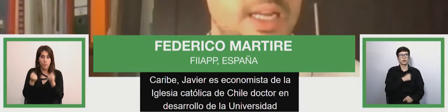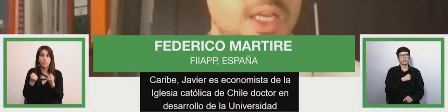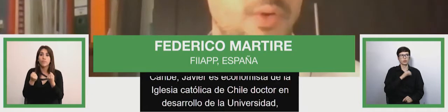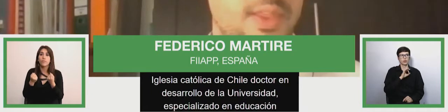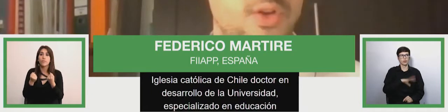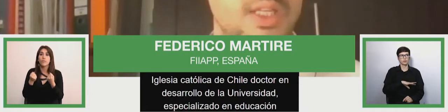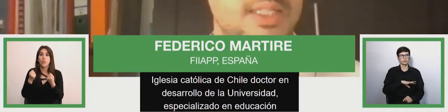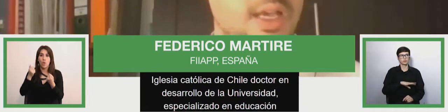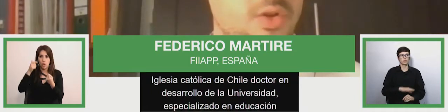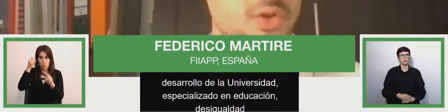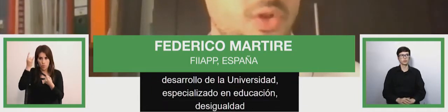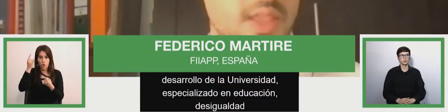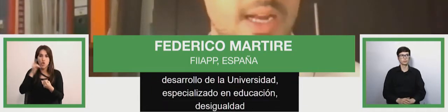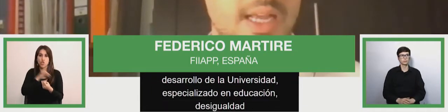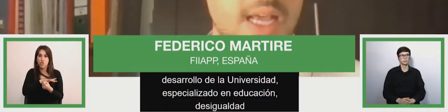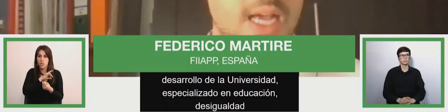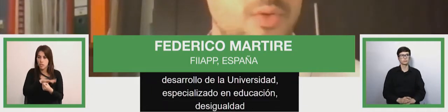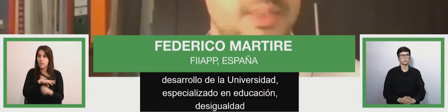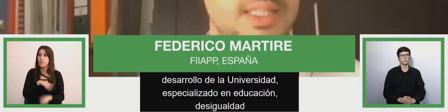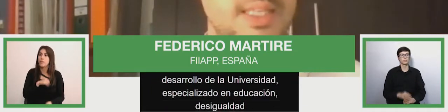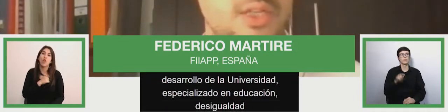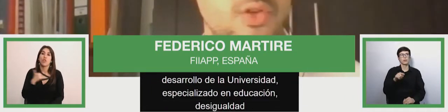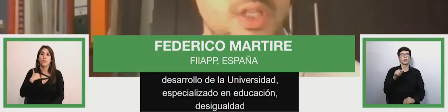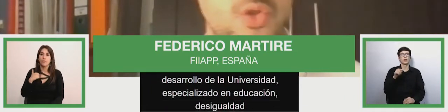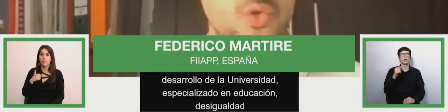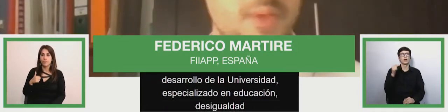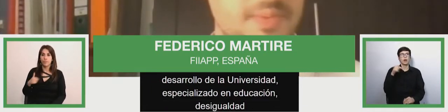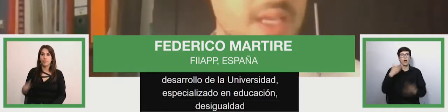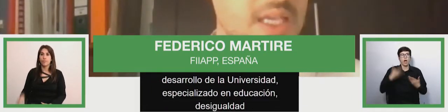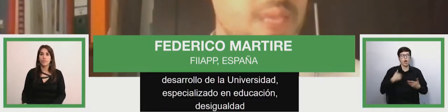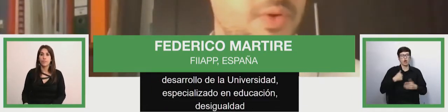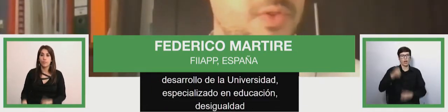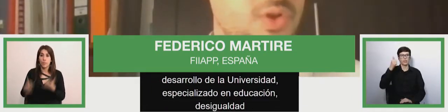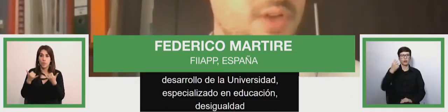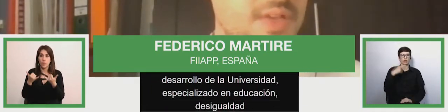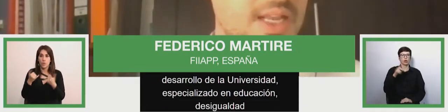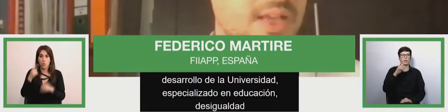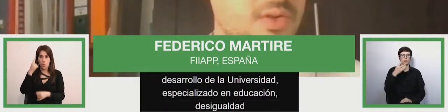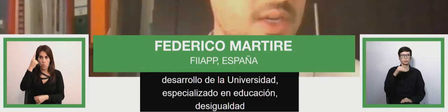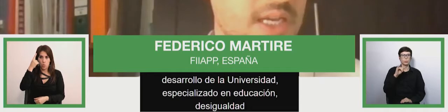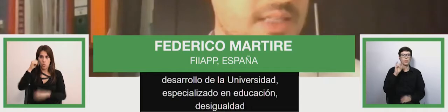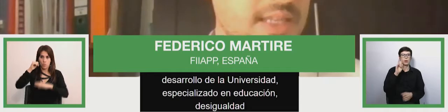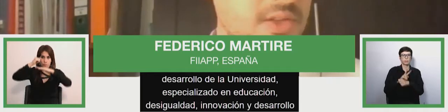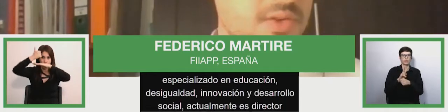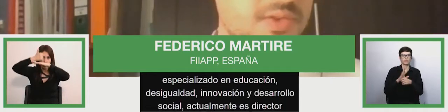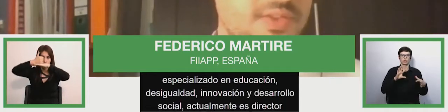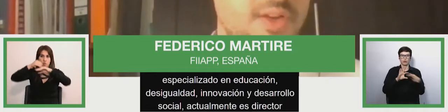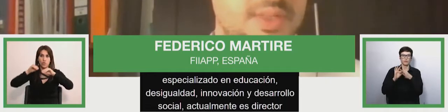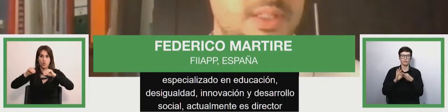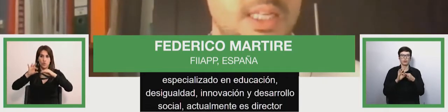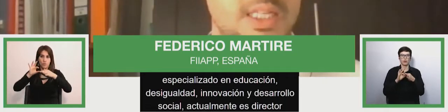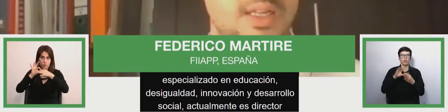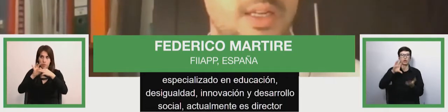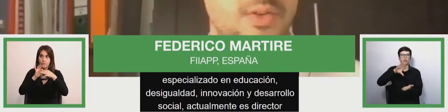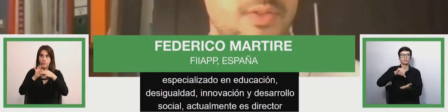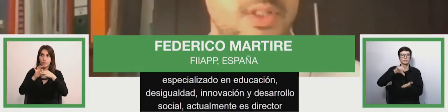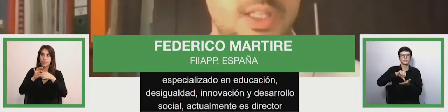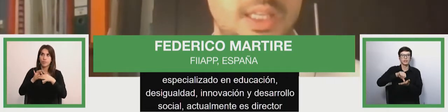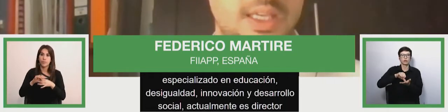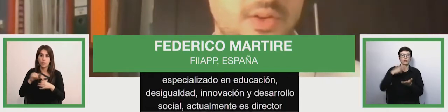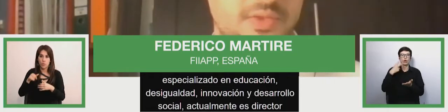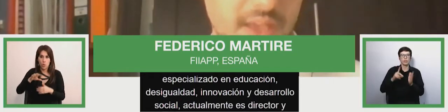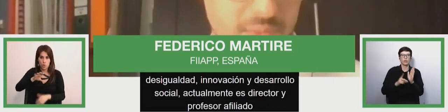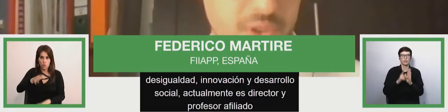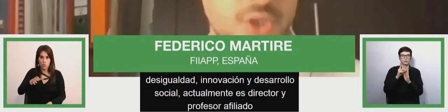social, innovación y desarrollo social. Actualmente es director de SUMA y profesor afiliado del Center of Development Studies de la University